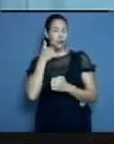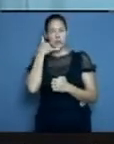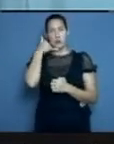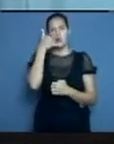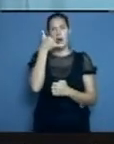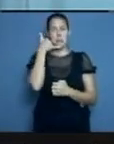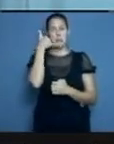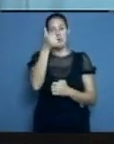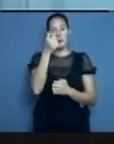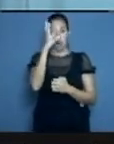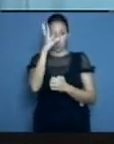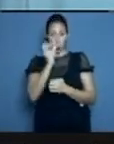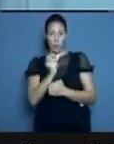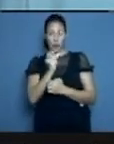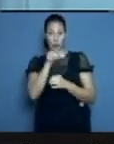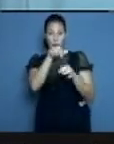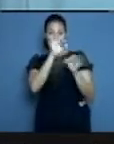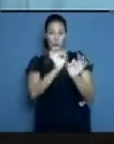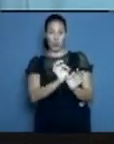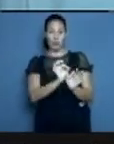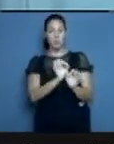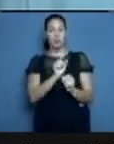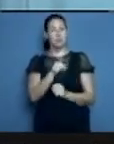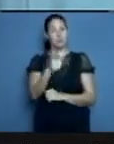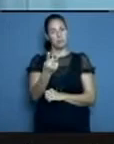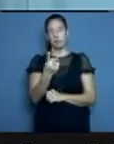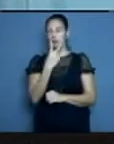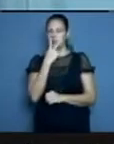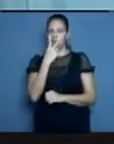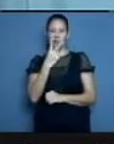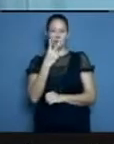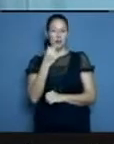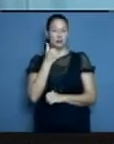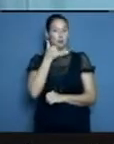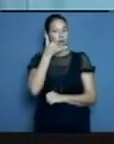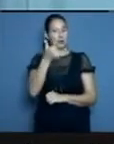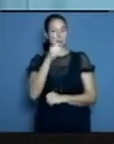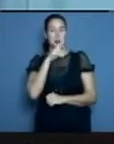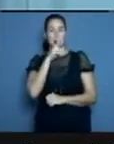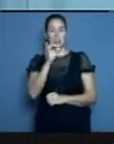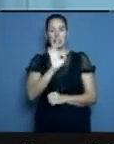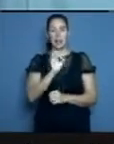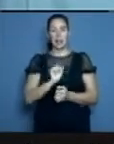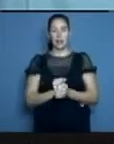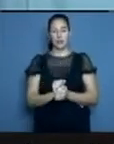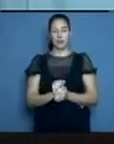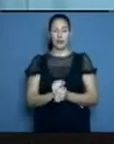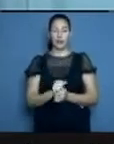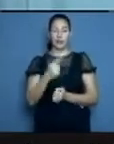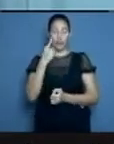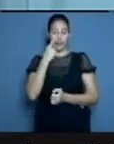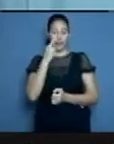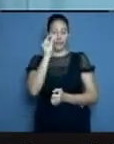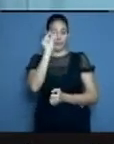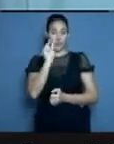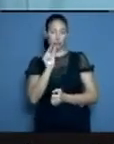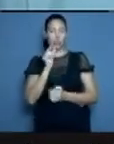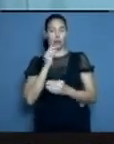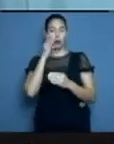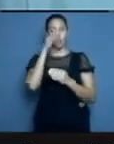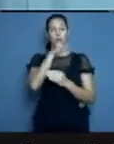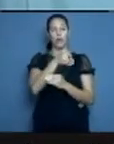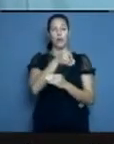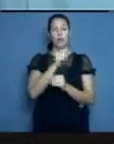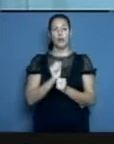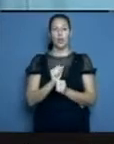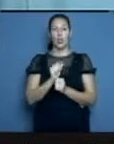dice que fue al policlínico de Pedro Díaz Cuello y la persona que estaba atendiendo los teléfonos los tenía desconectados, es decir, descolgados por la cantidad